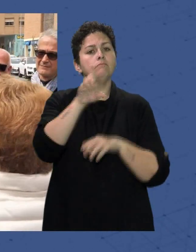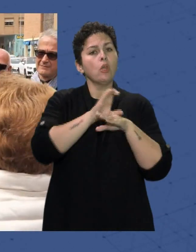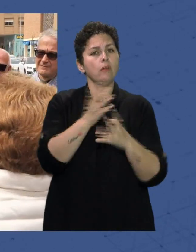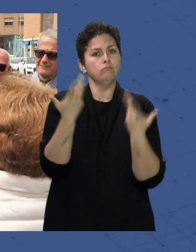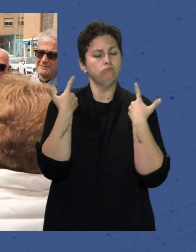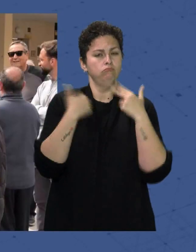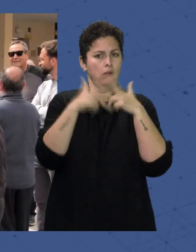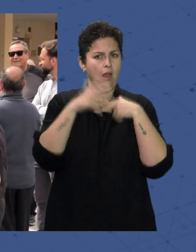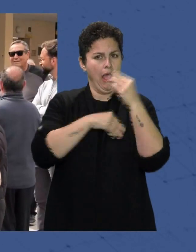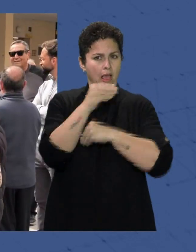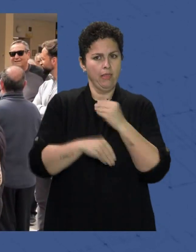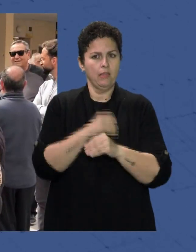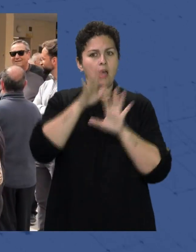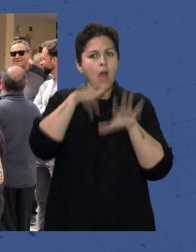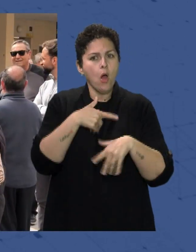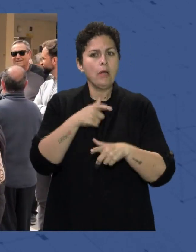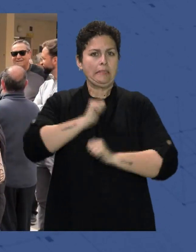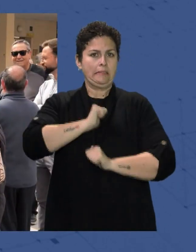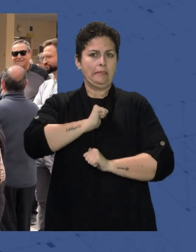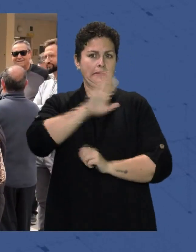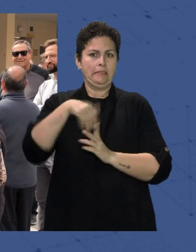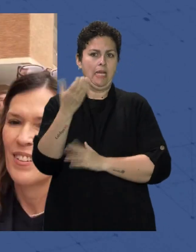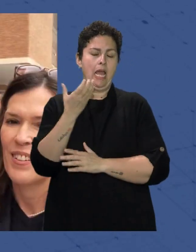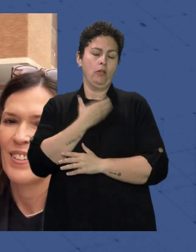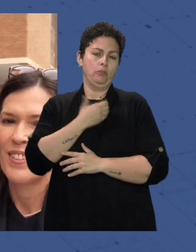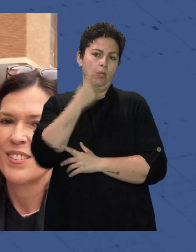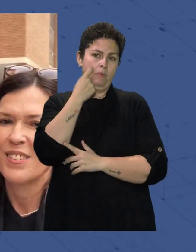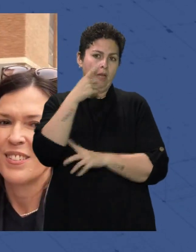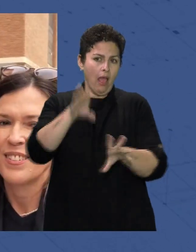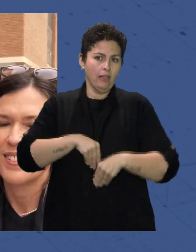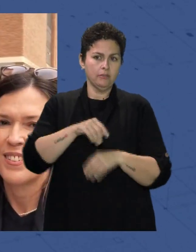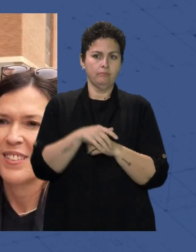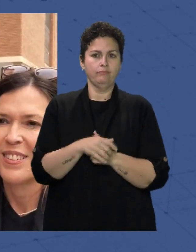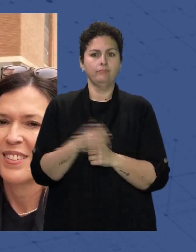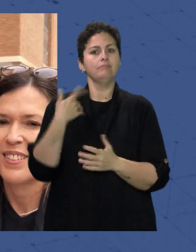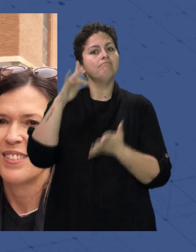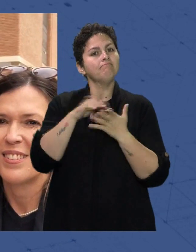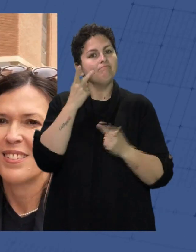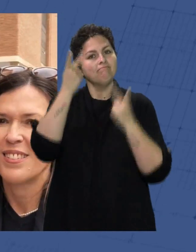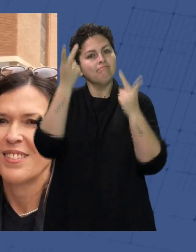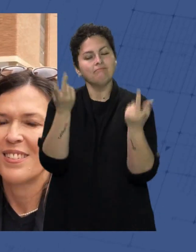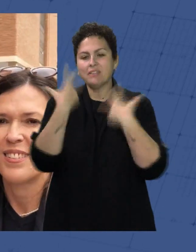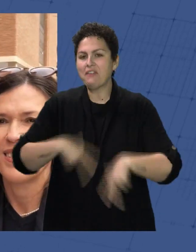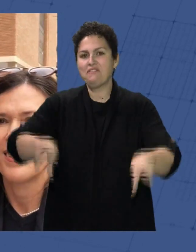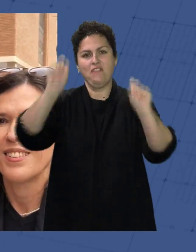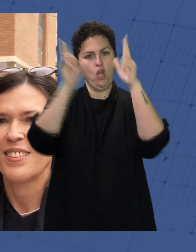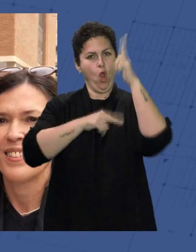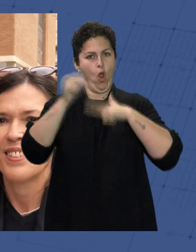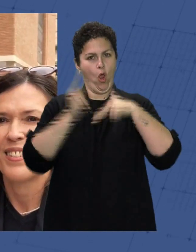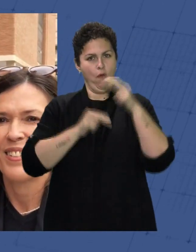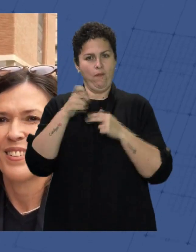de las obras pendientes ahora de la recepción por parte del Ayuntamiento de Almería Estamos visitando ya el fin de esta obra